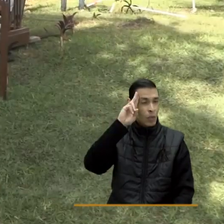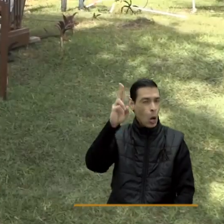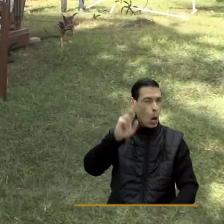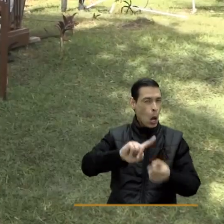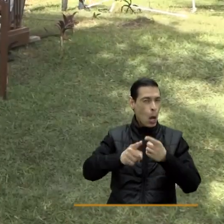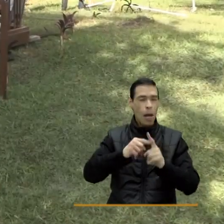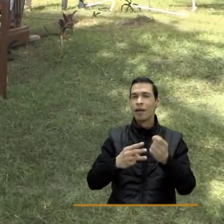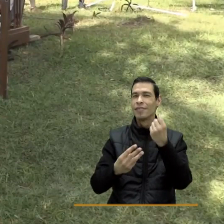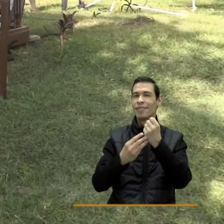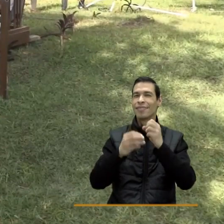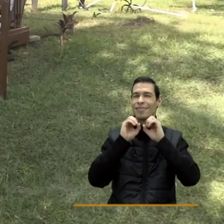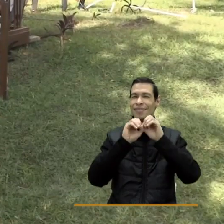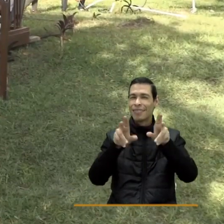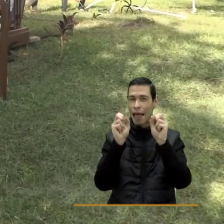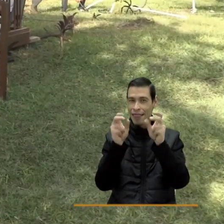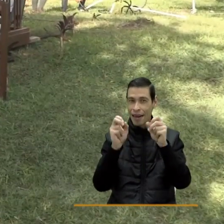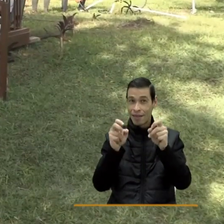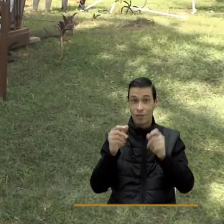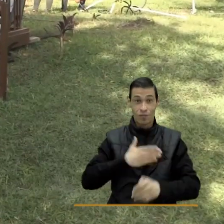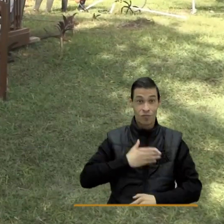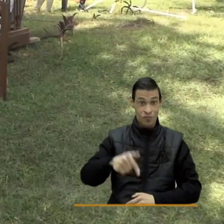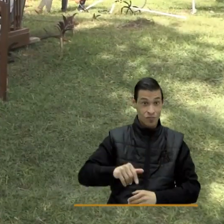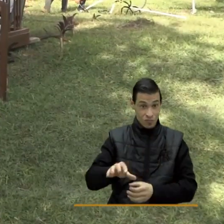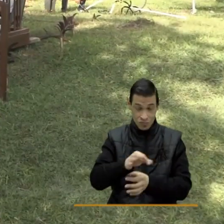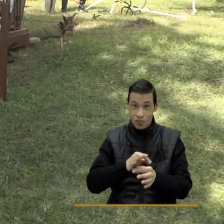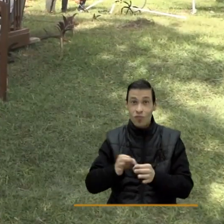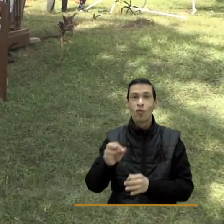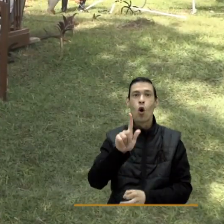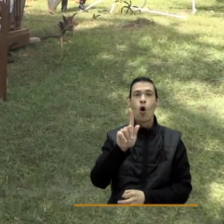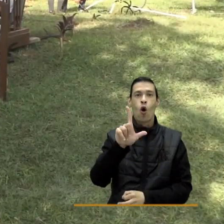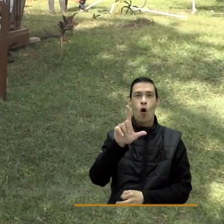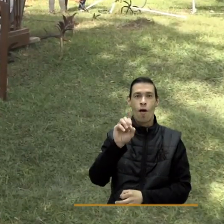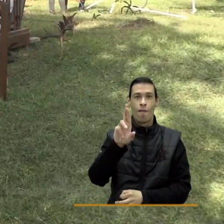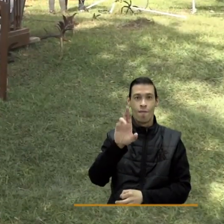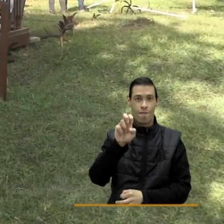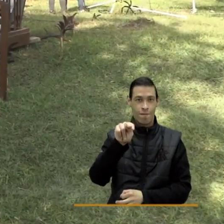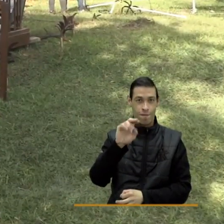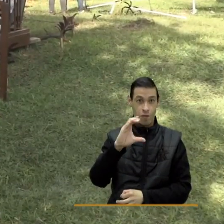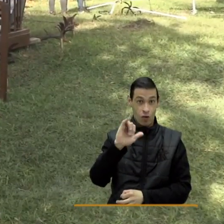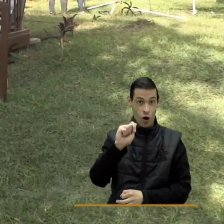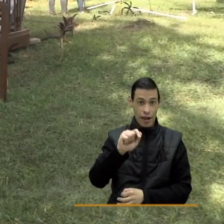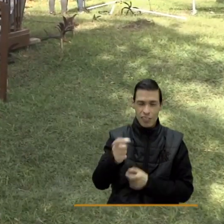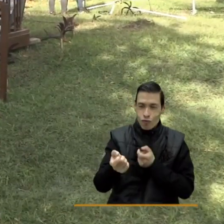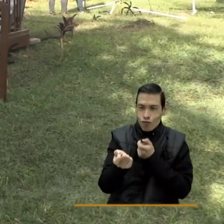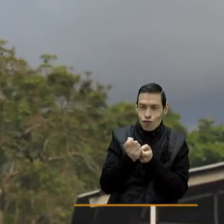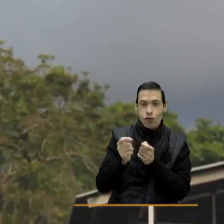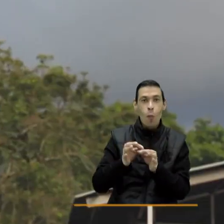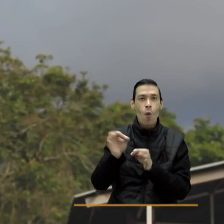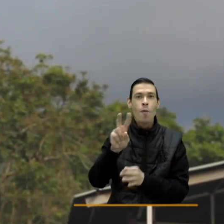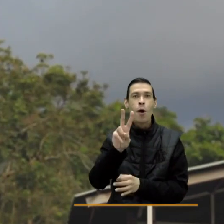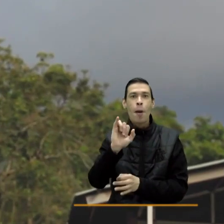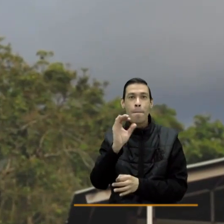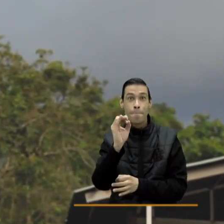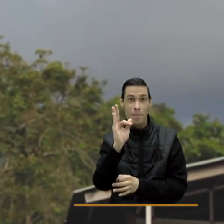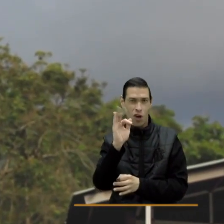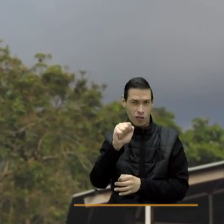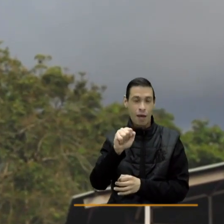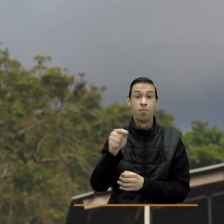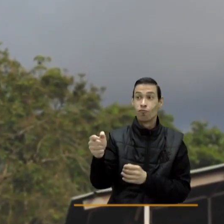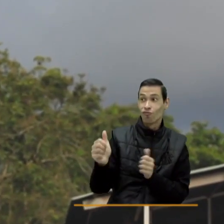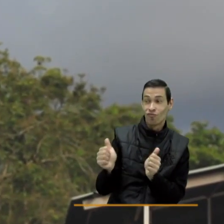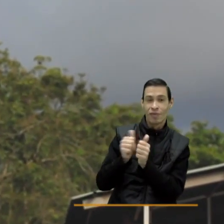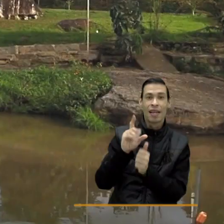Hola, ¿qué tal amigos de Sena al Aire Televisión? Los saludo desde la vereda La Florencia, ubicada a 5 kilómetros de Biotaco, en Dinamarca y me